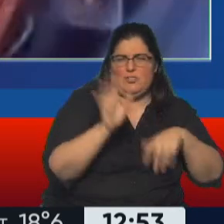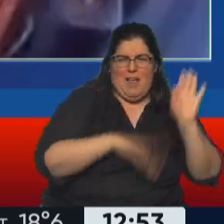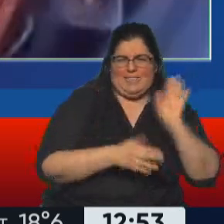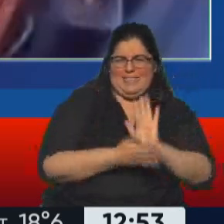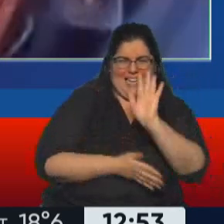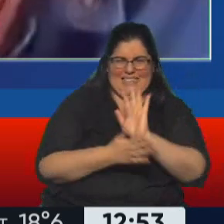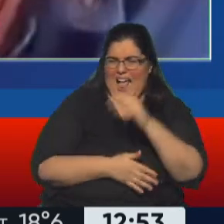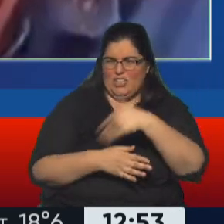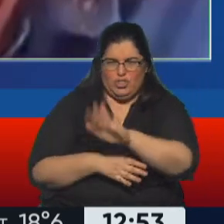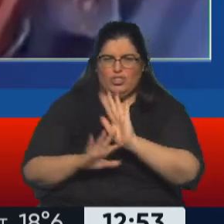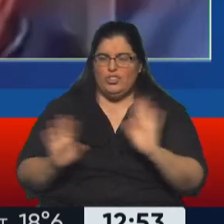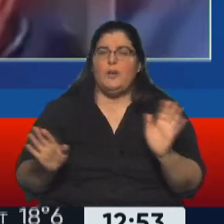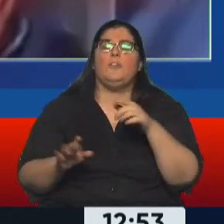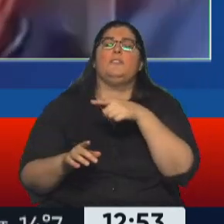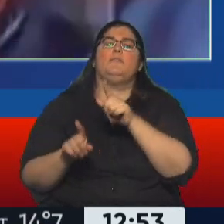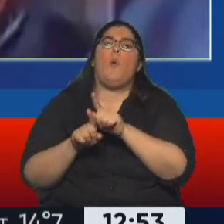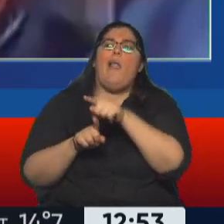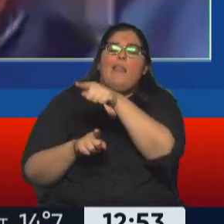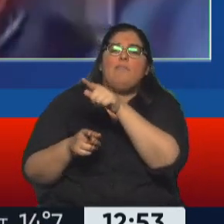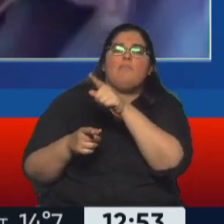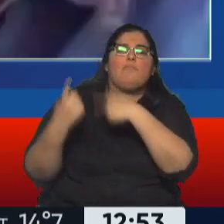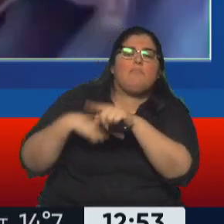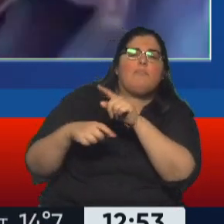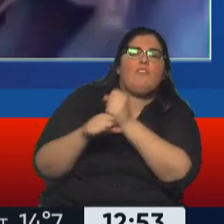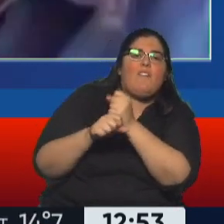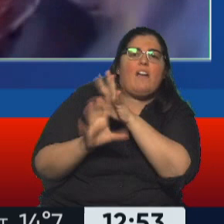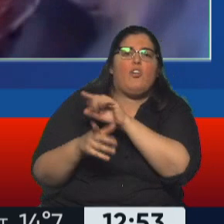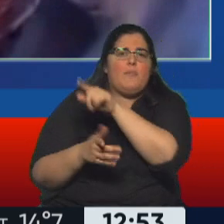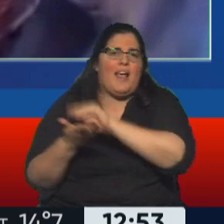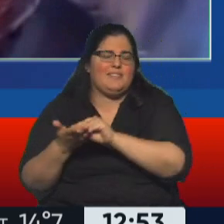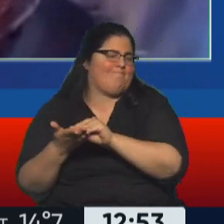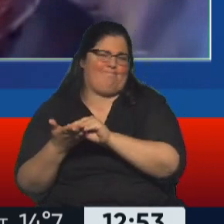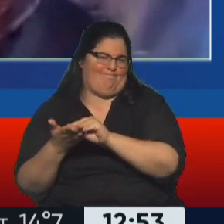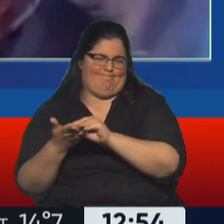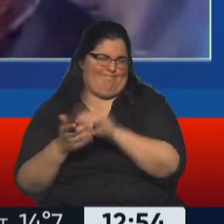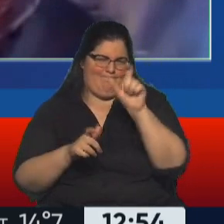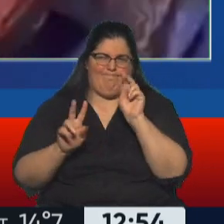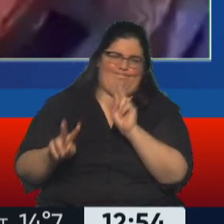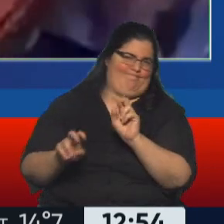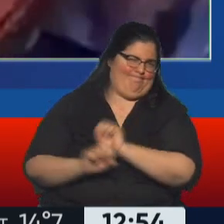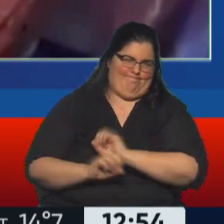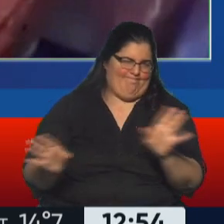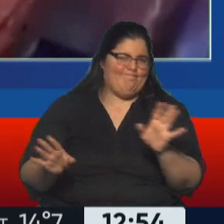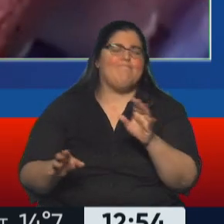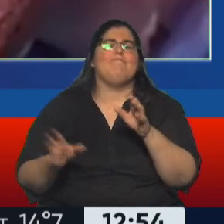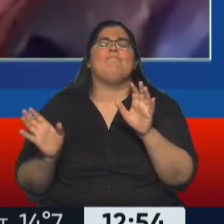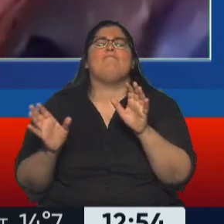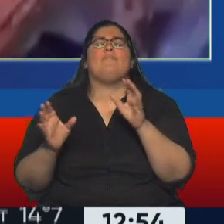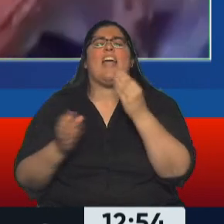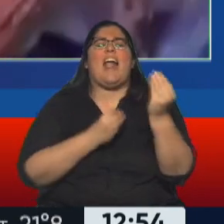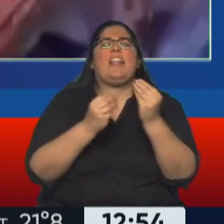respecto de su gestión es mala. Y los candidatos de derecha se han tratado de separar del presidente.